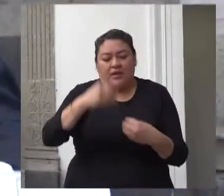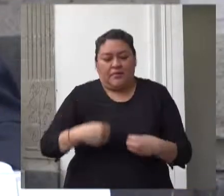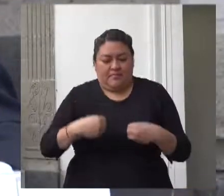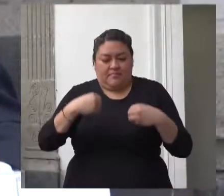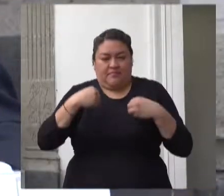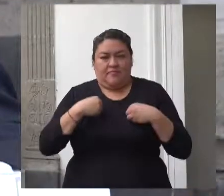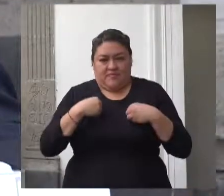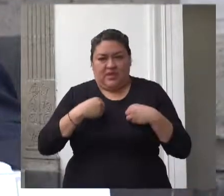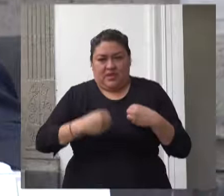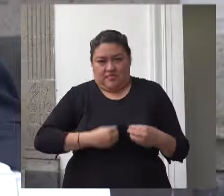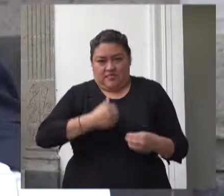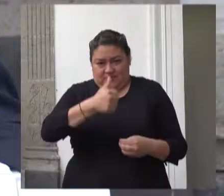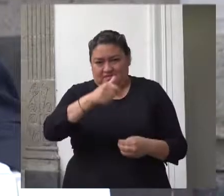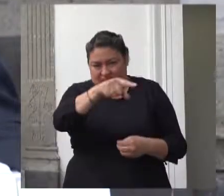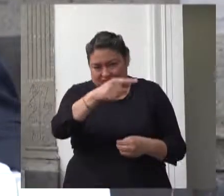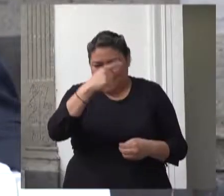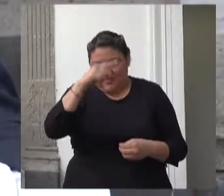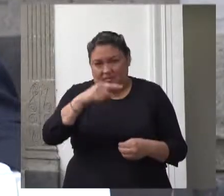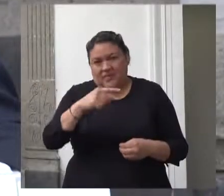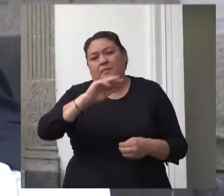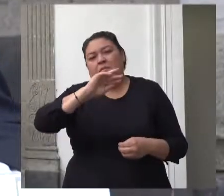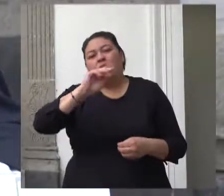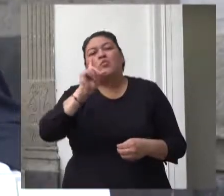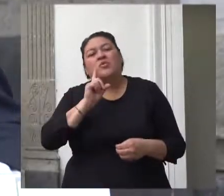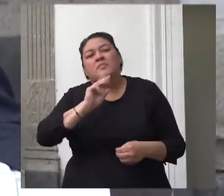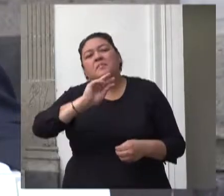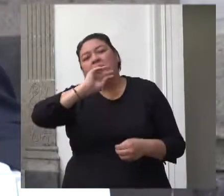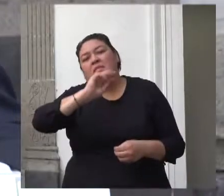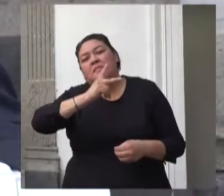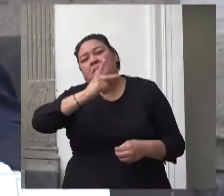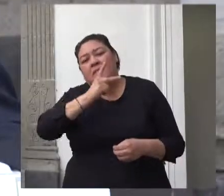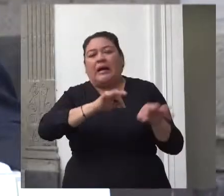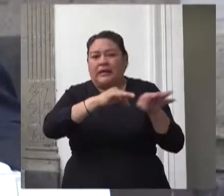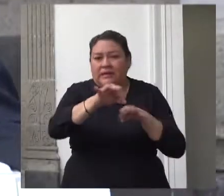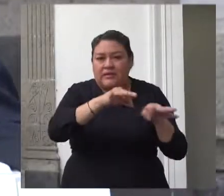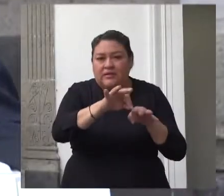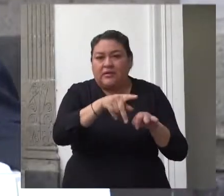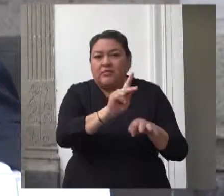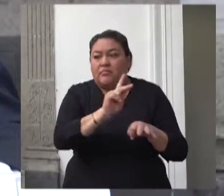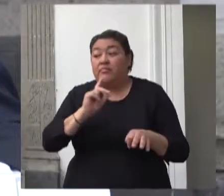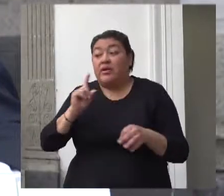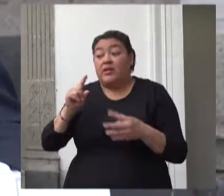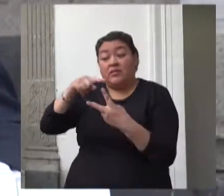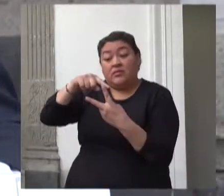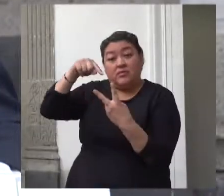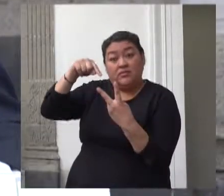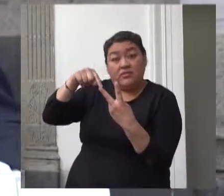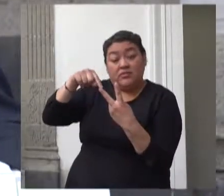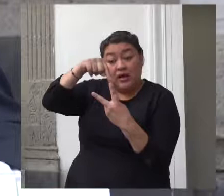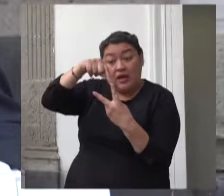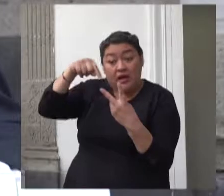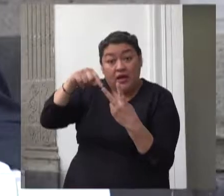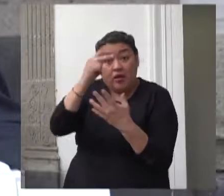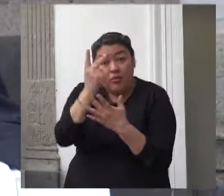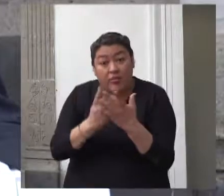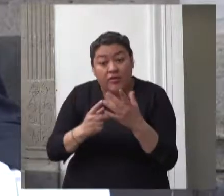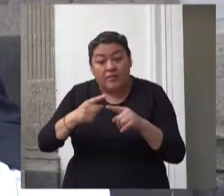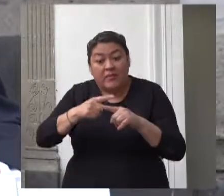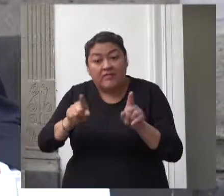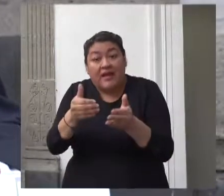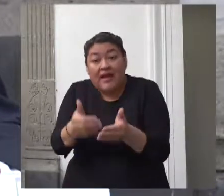hijos de madres trabajadoras sin considerar que se trata de un programa no